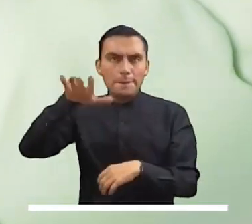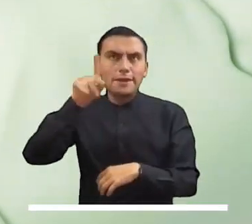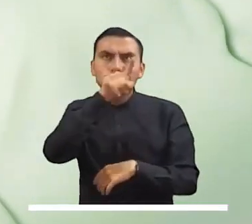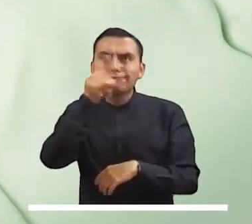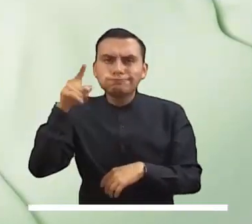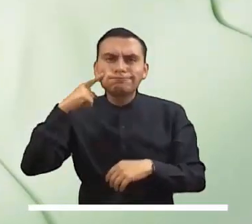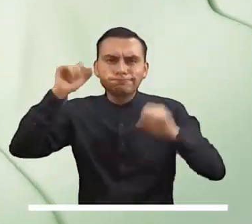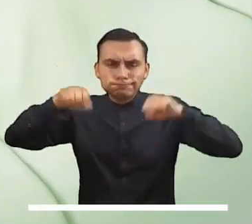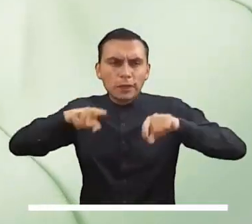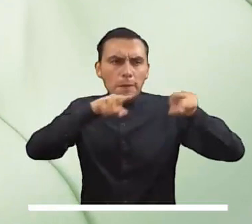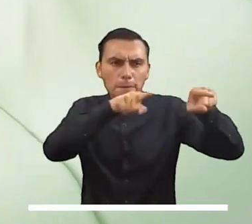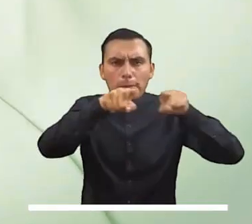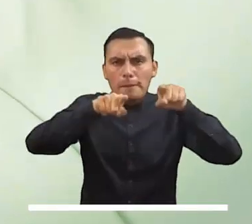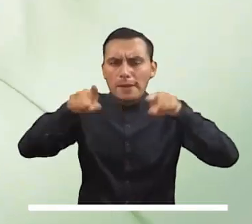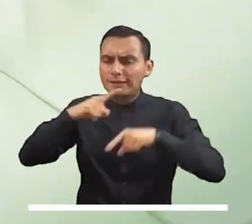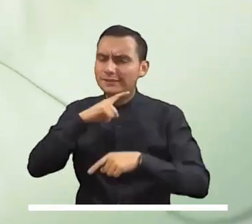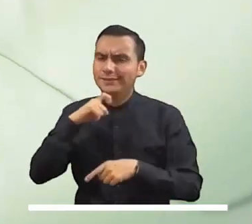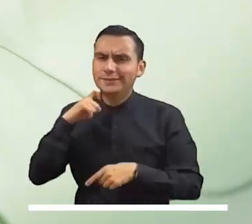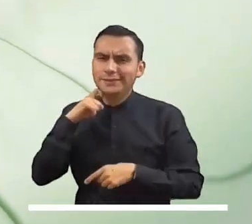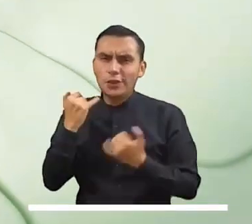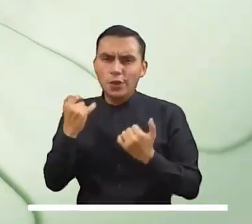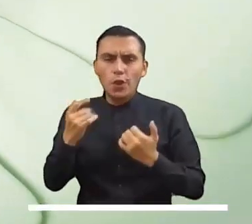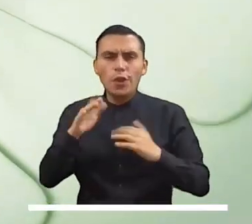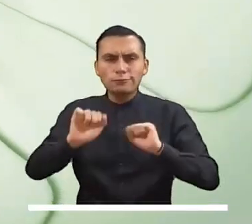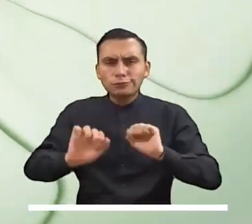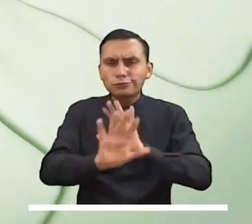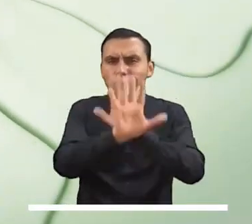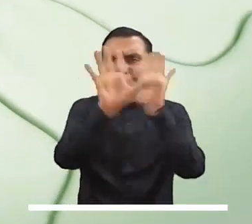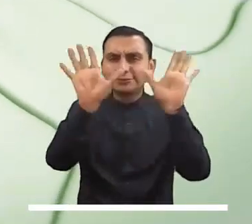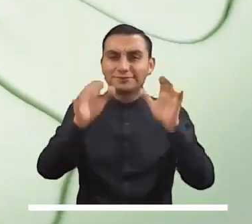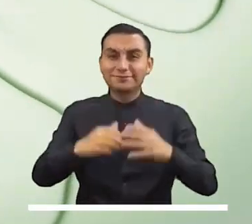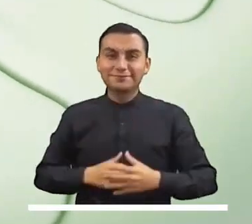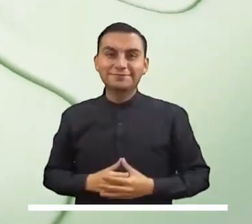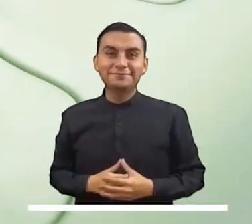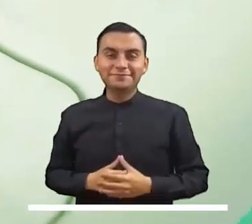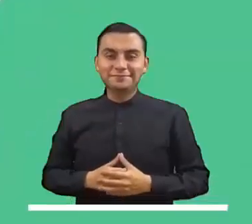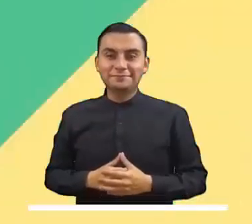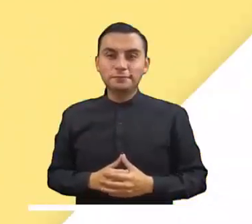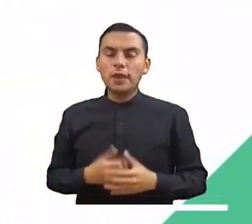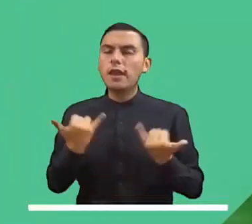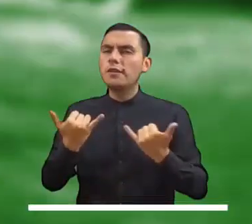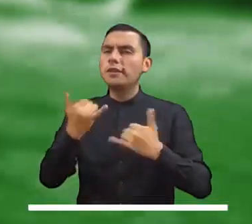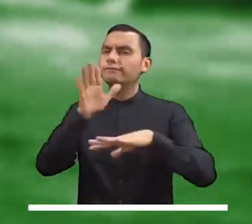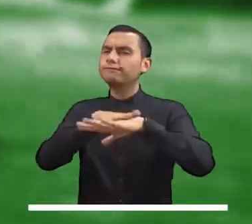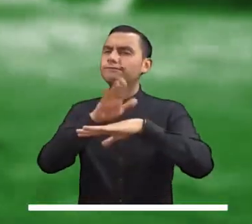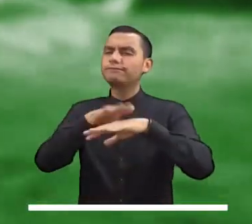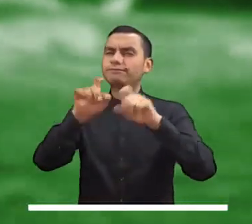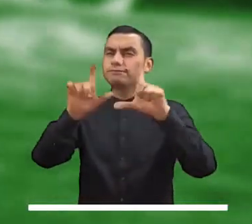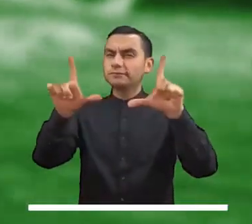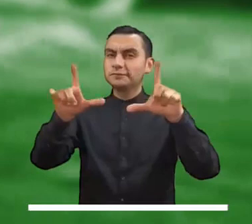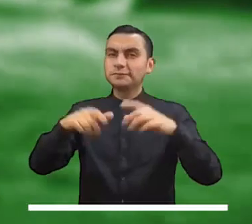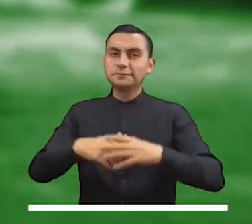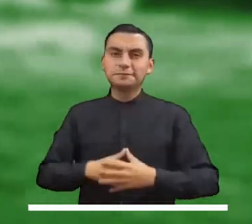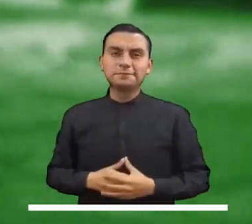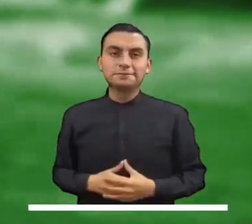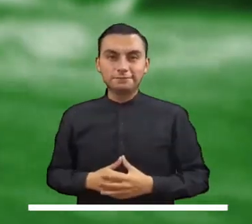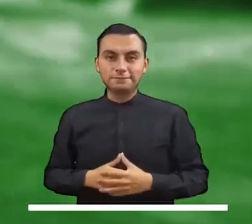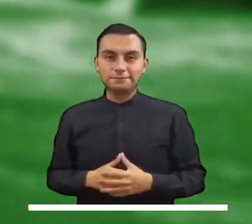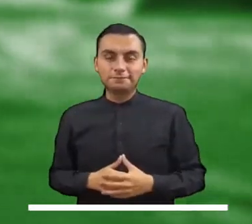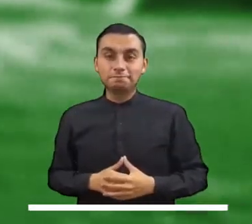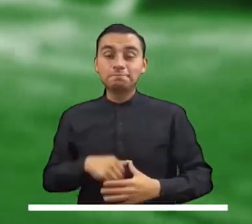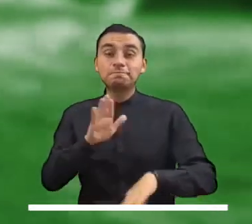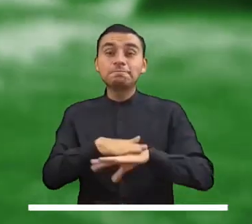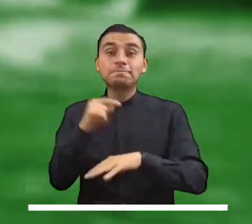país, donde también se mantendrían las condiciones secas durante las primeras horas del día. Veamos ahora las alertas que se